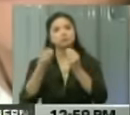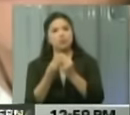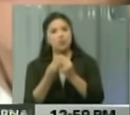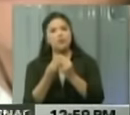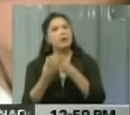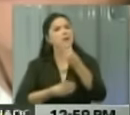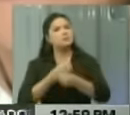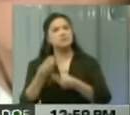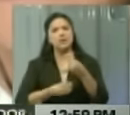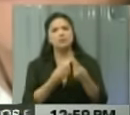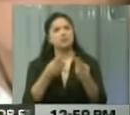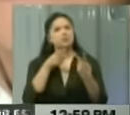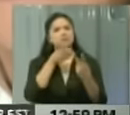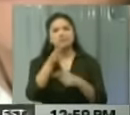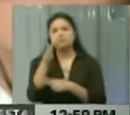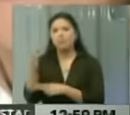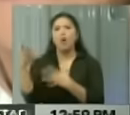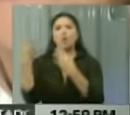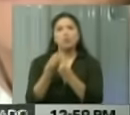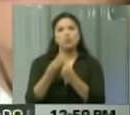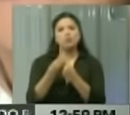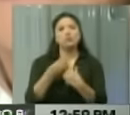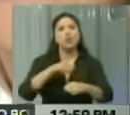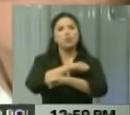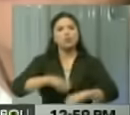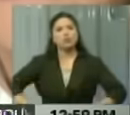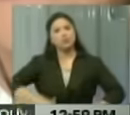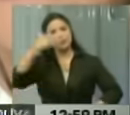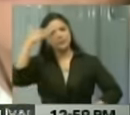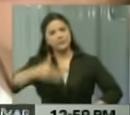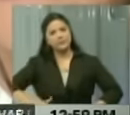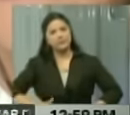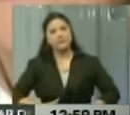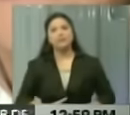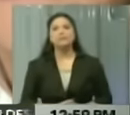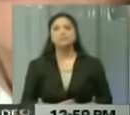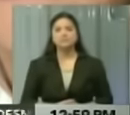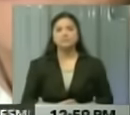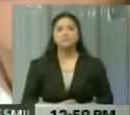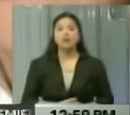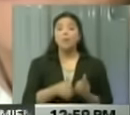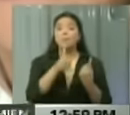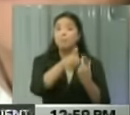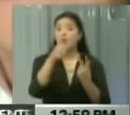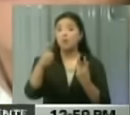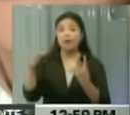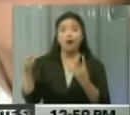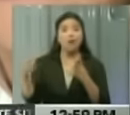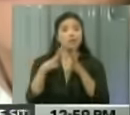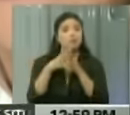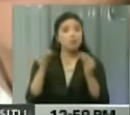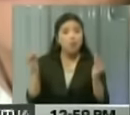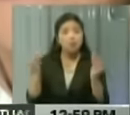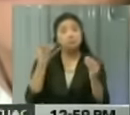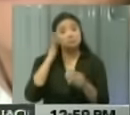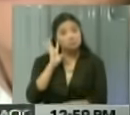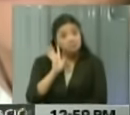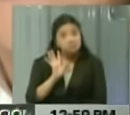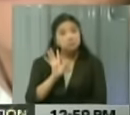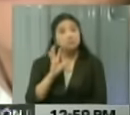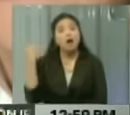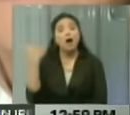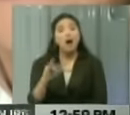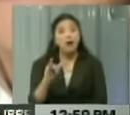realizando un recorrido en conjunto con la Fuerza Armada Nacional Bolivariana, por cada uno de los puntos donde presuntamente